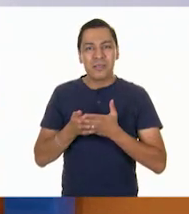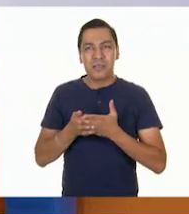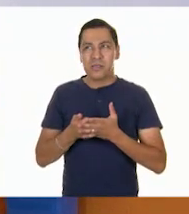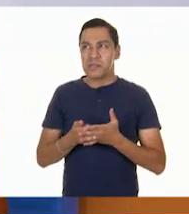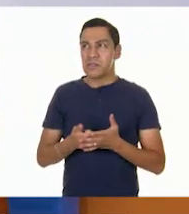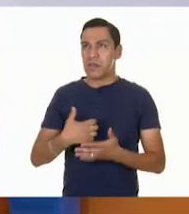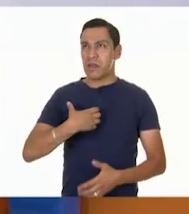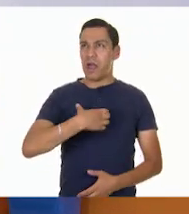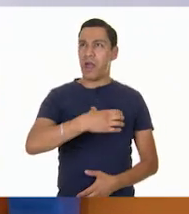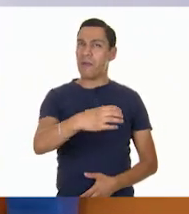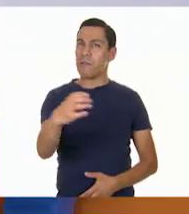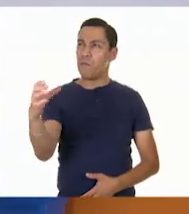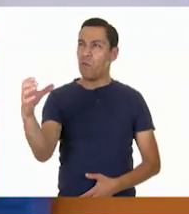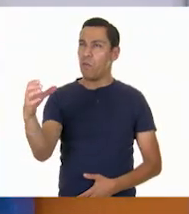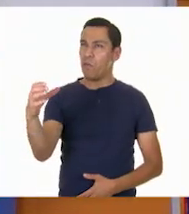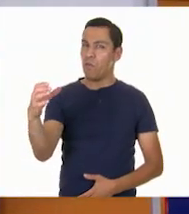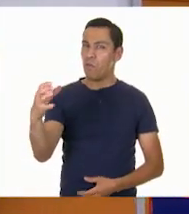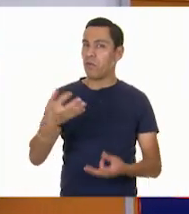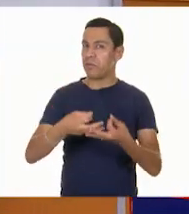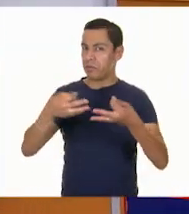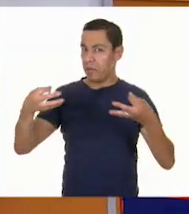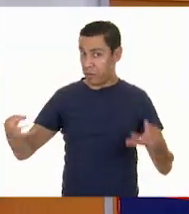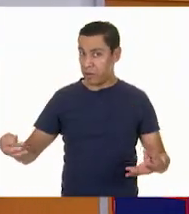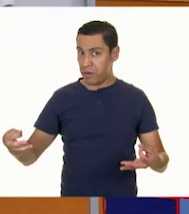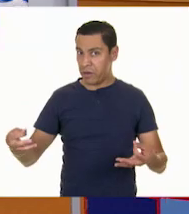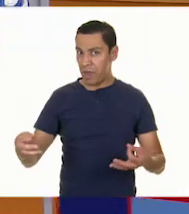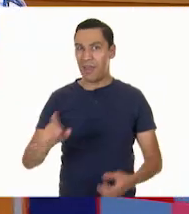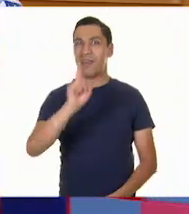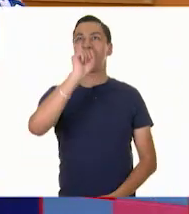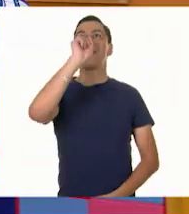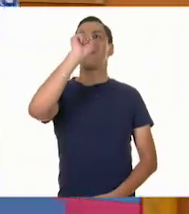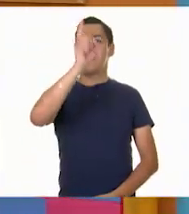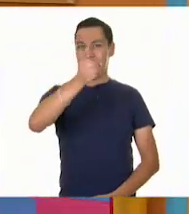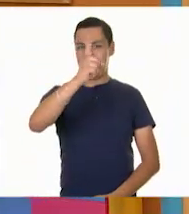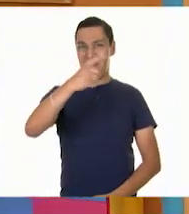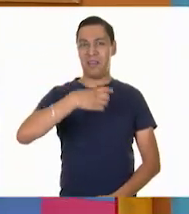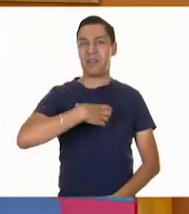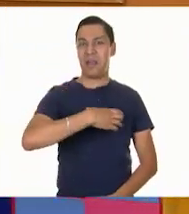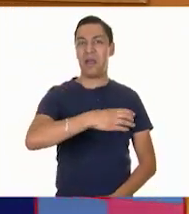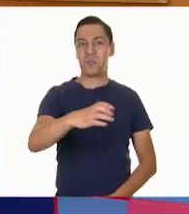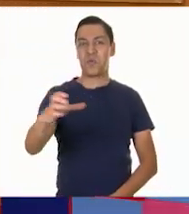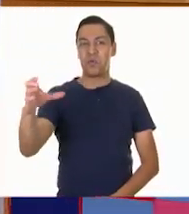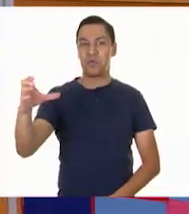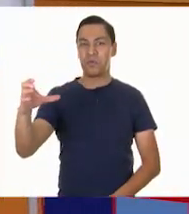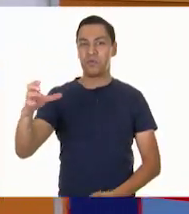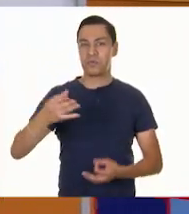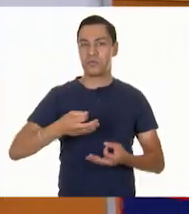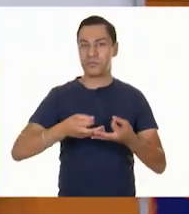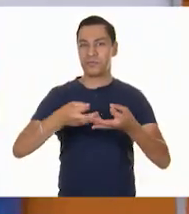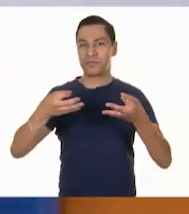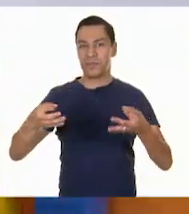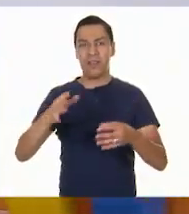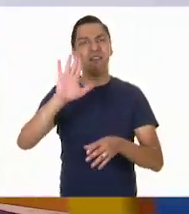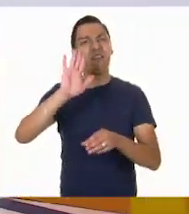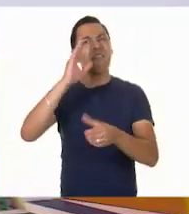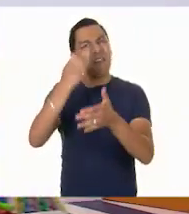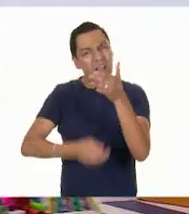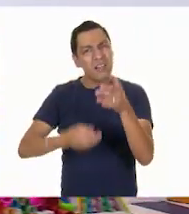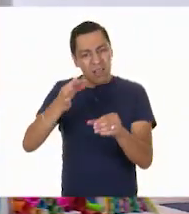el campo, en... claro, en el campo, solo que no tengo plumones.